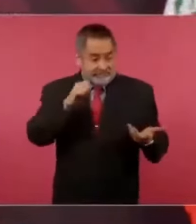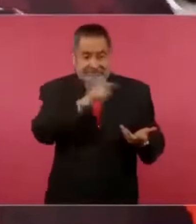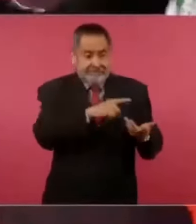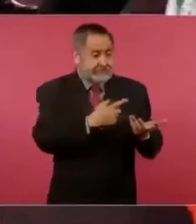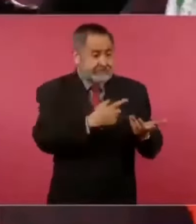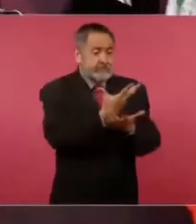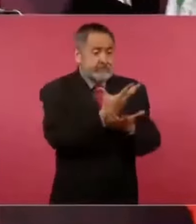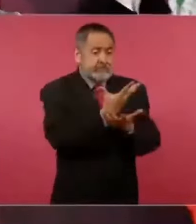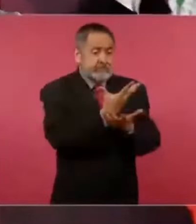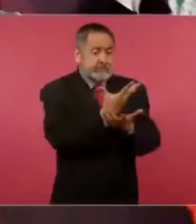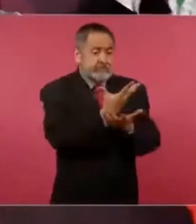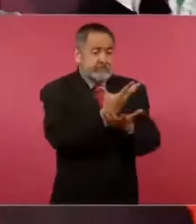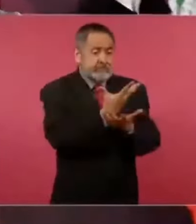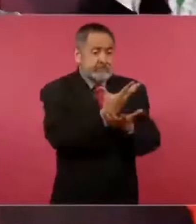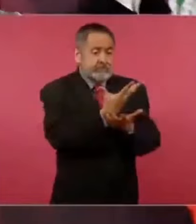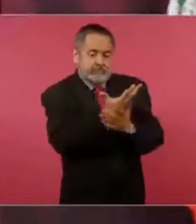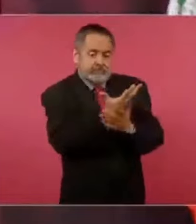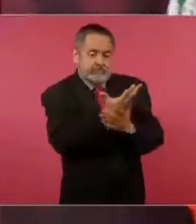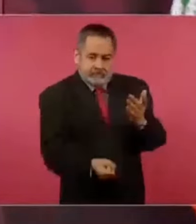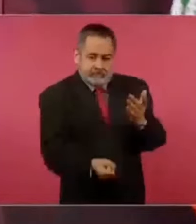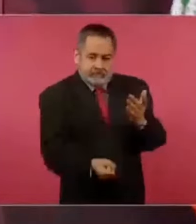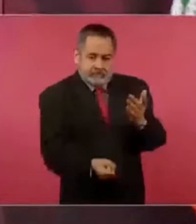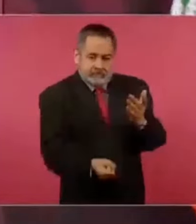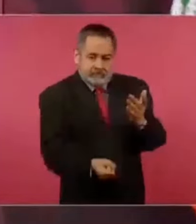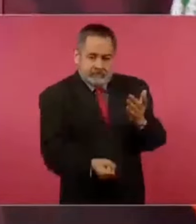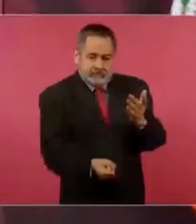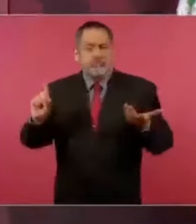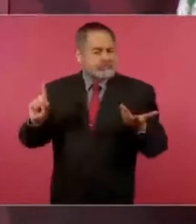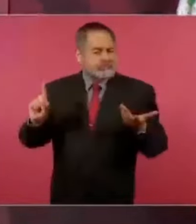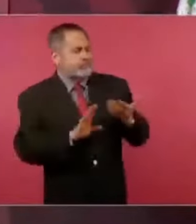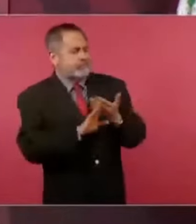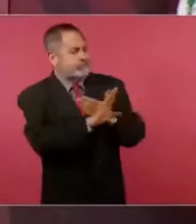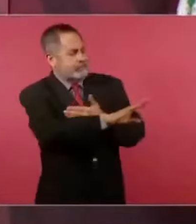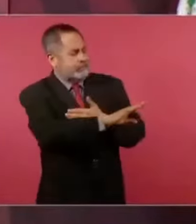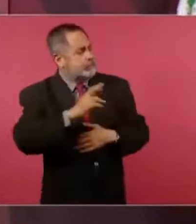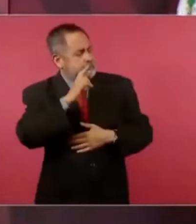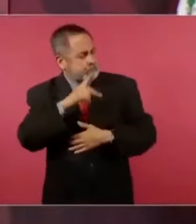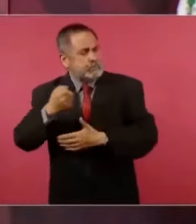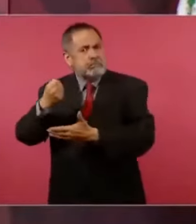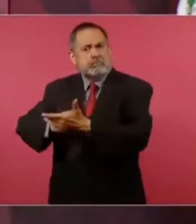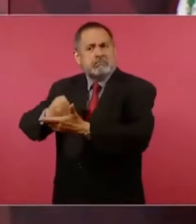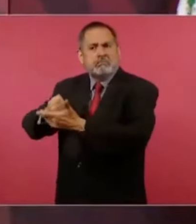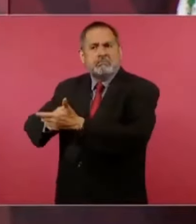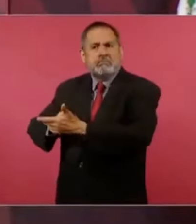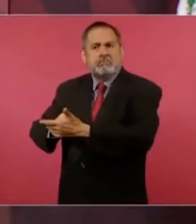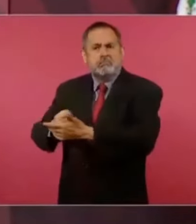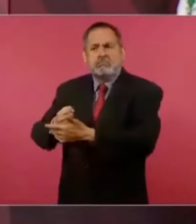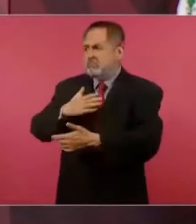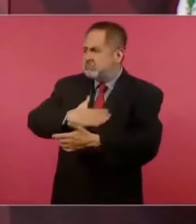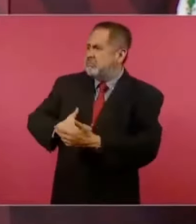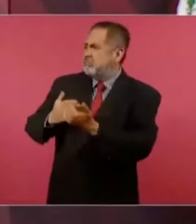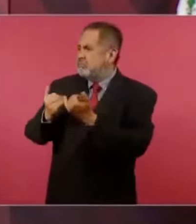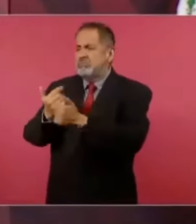dominante,